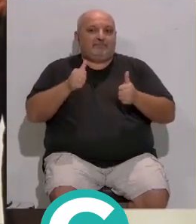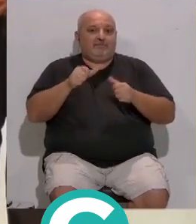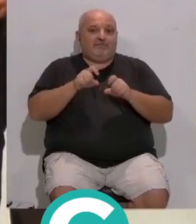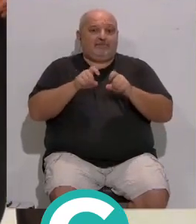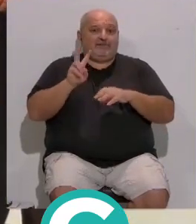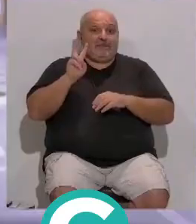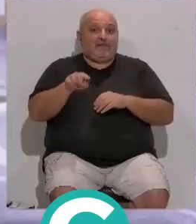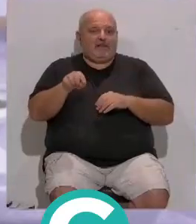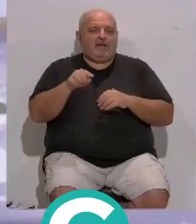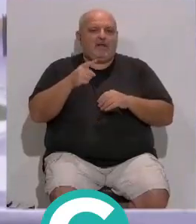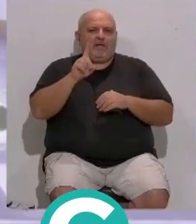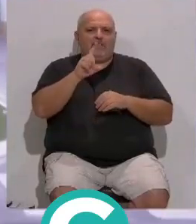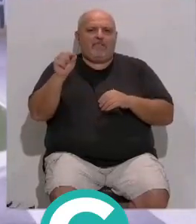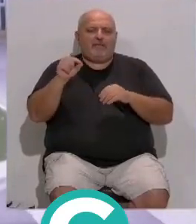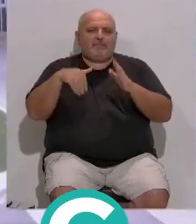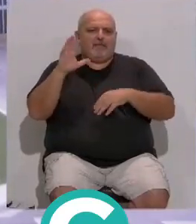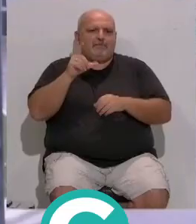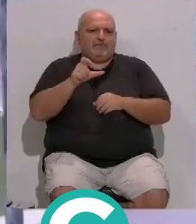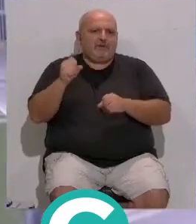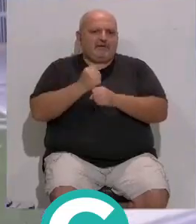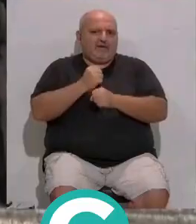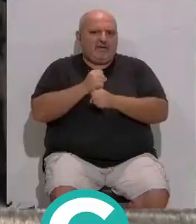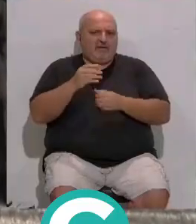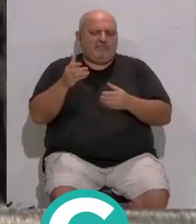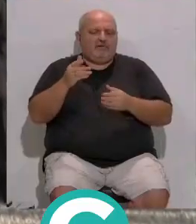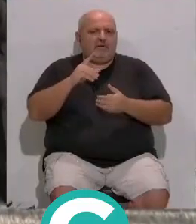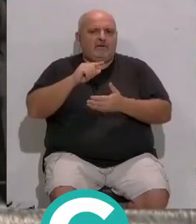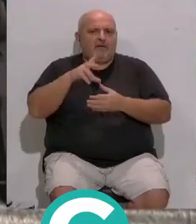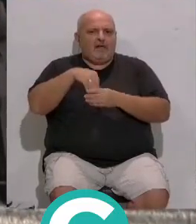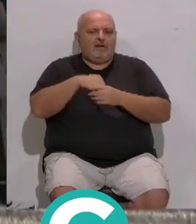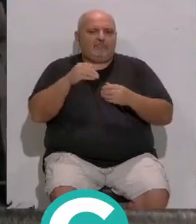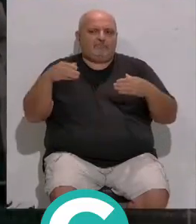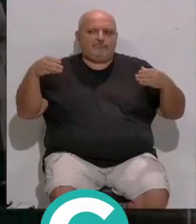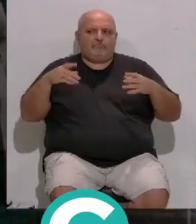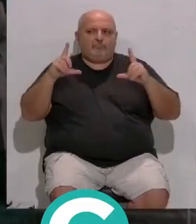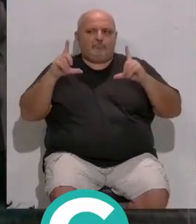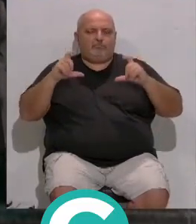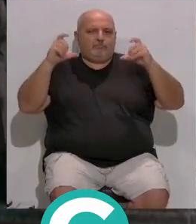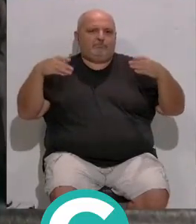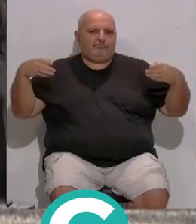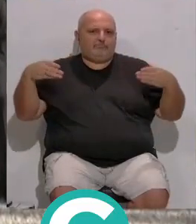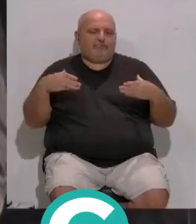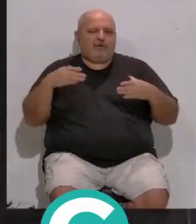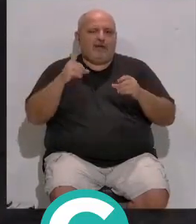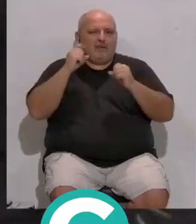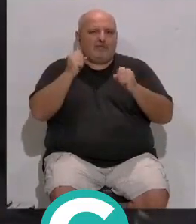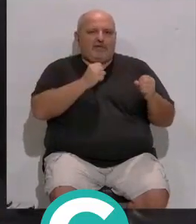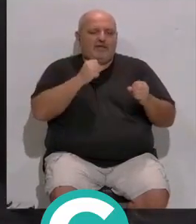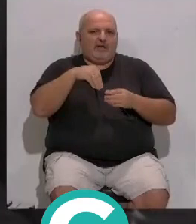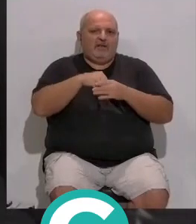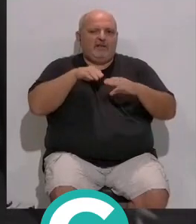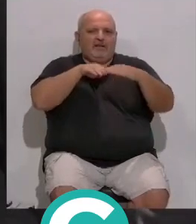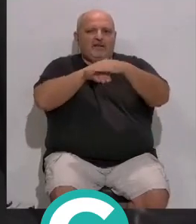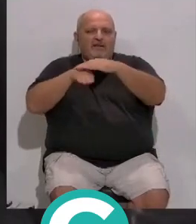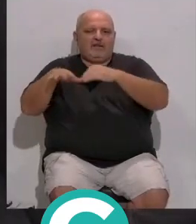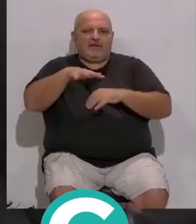tranvía... ...ha supuesto un centenar de puestos de trabajo... ...la plantilla ha inmortalizado esta jornada inaugural... ...con una foto con las autoridades... ...en las cocheras